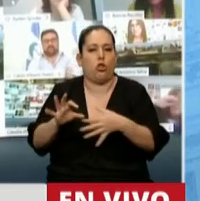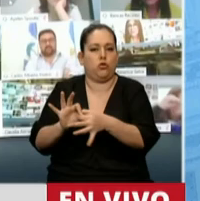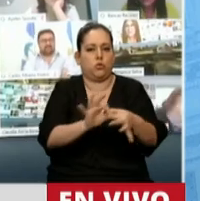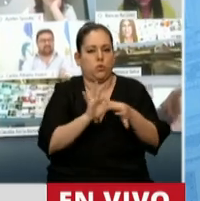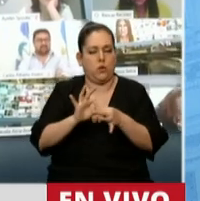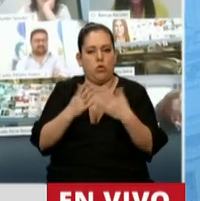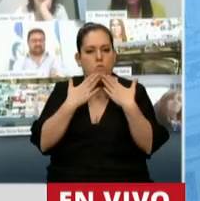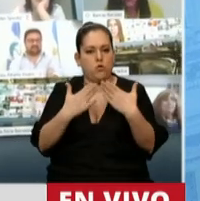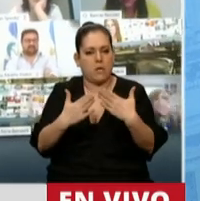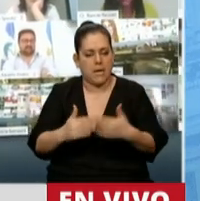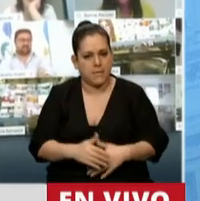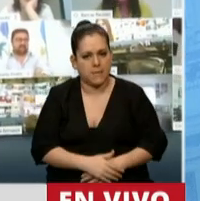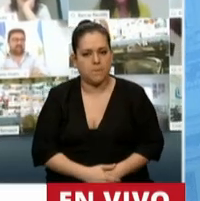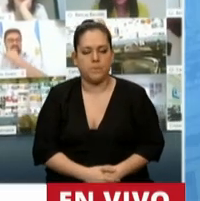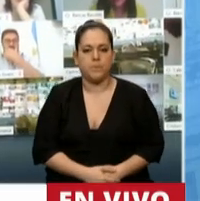Muchísimas gracias.